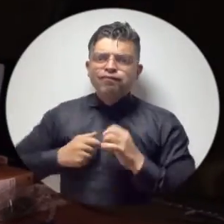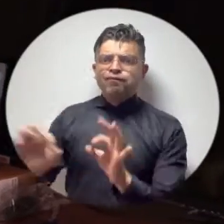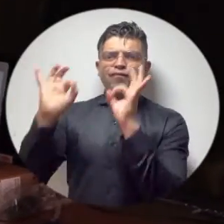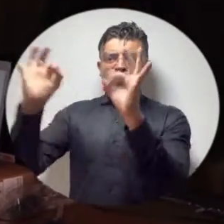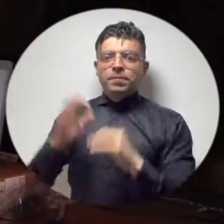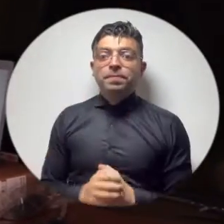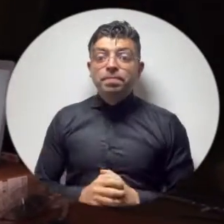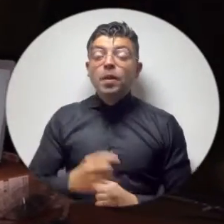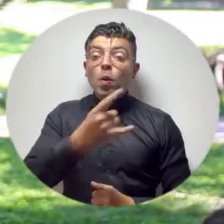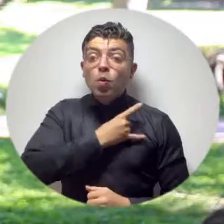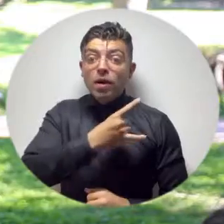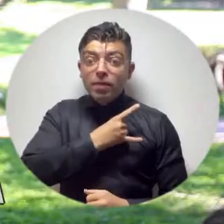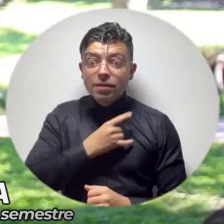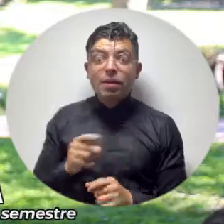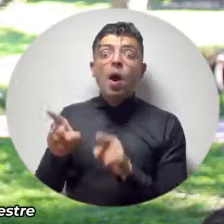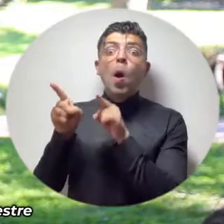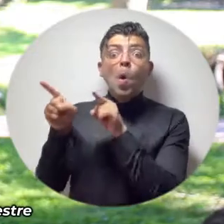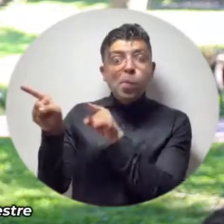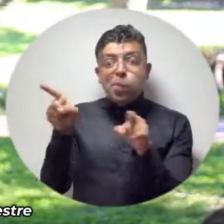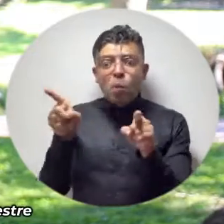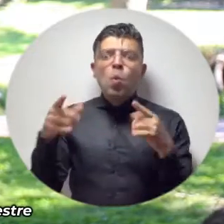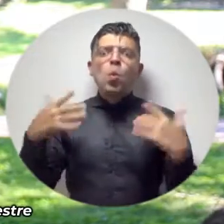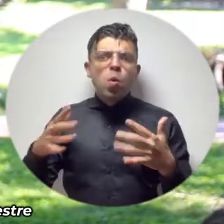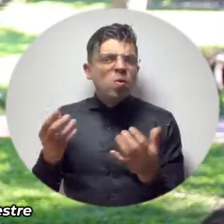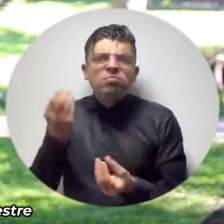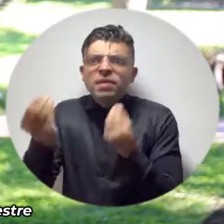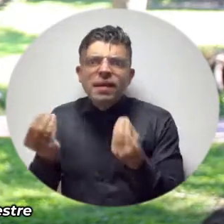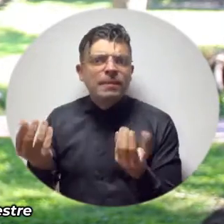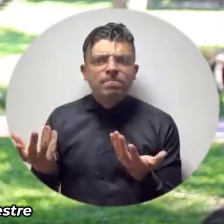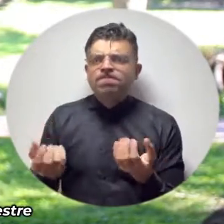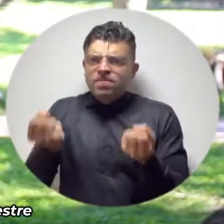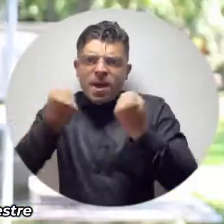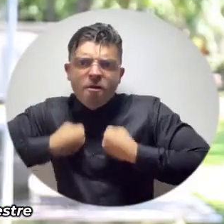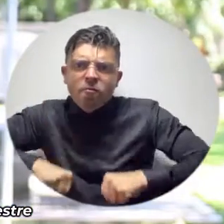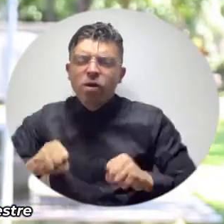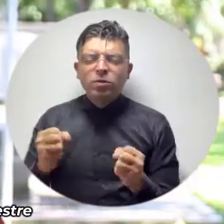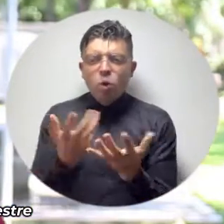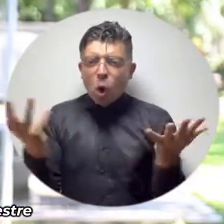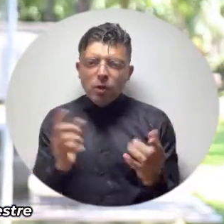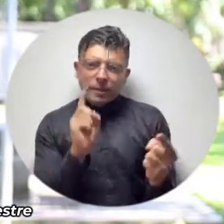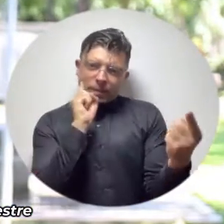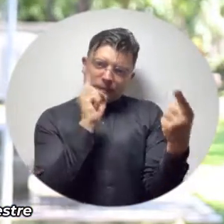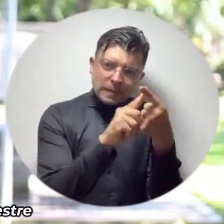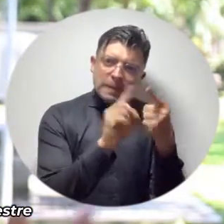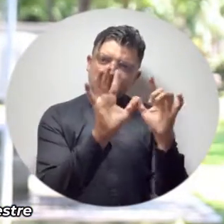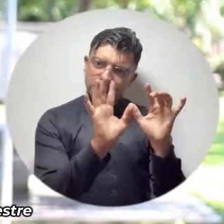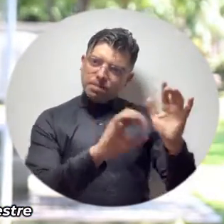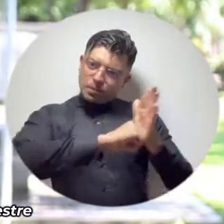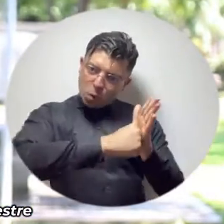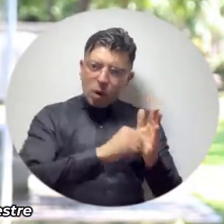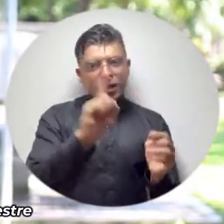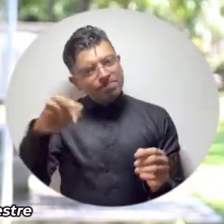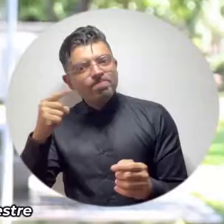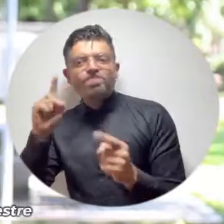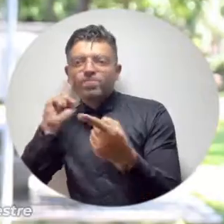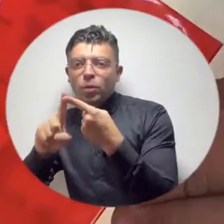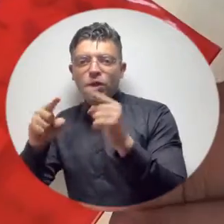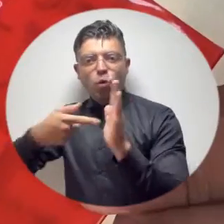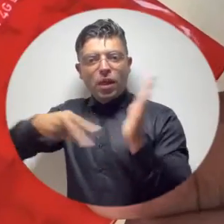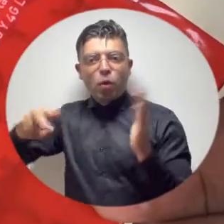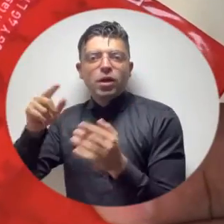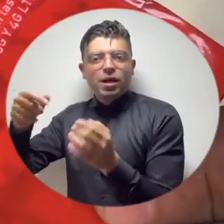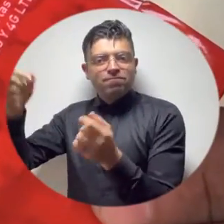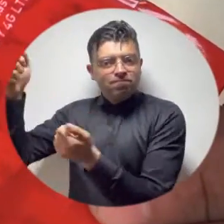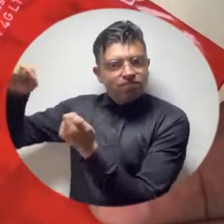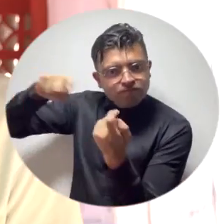Magdalena. La universidad ha tenido que hacer muchos esfuerzos, dejar otras cosas a un lado para poder invertir en todo esto